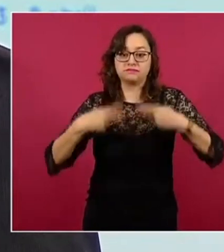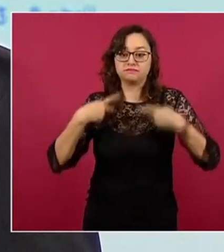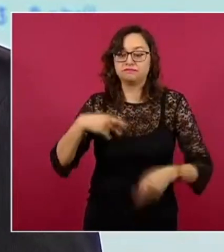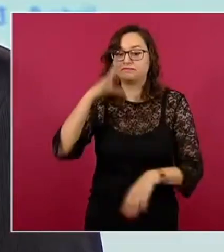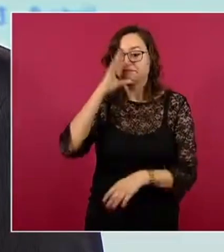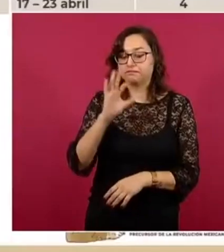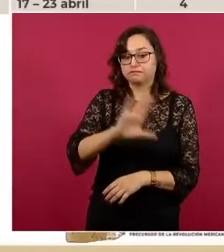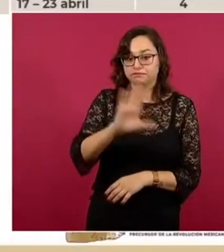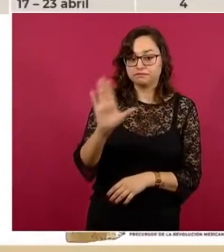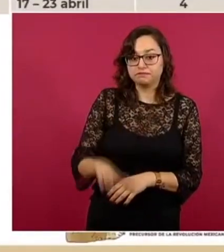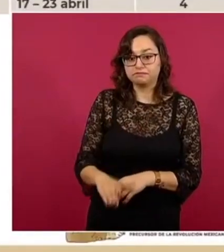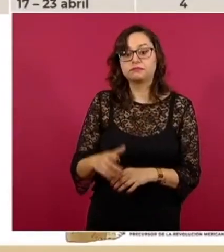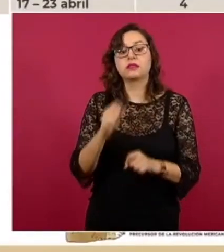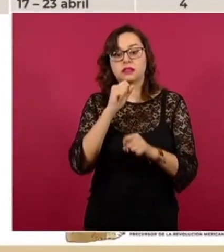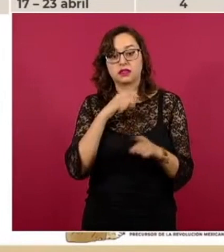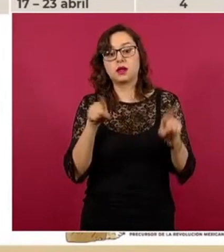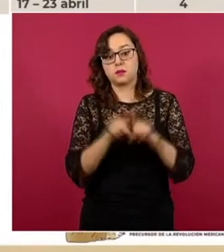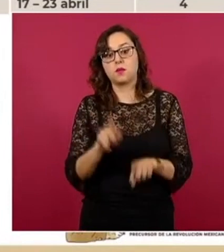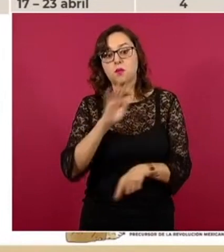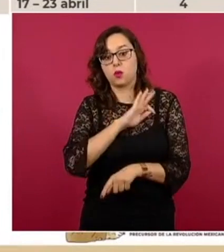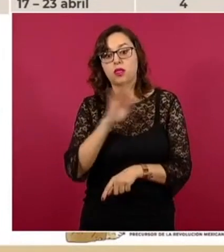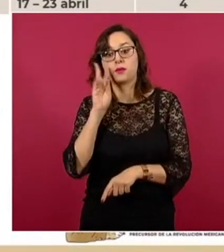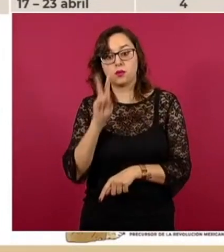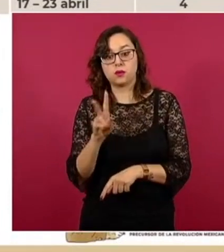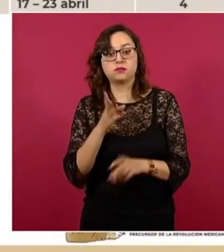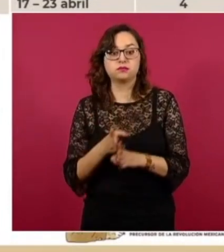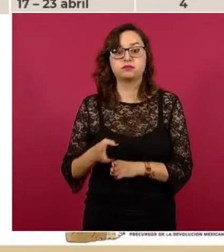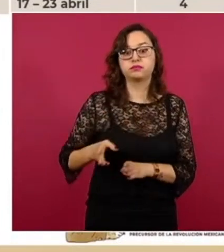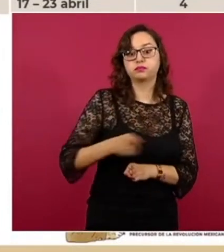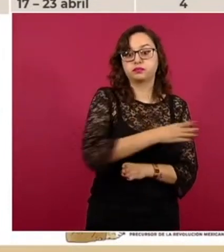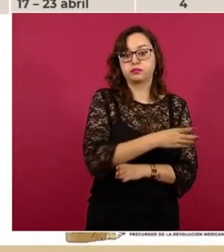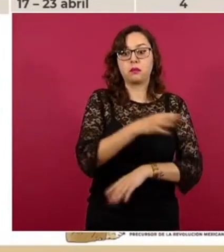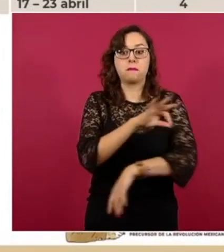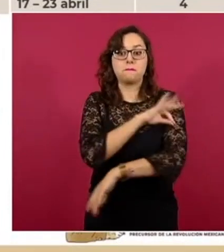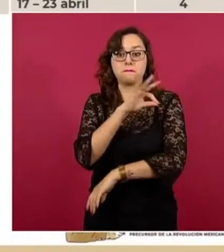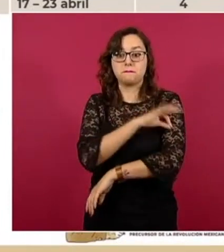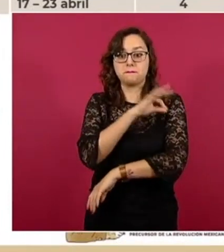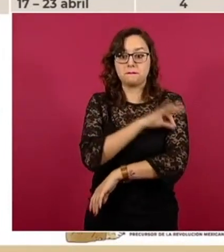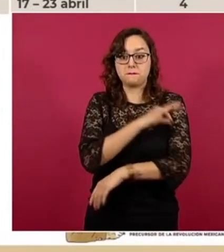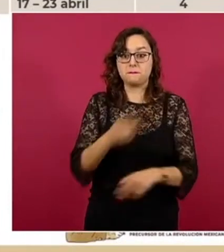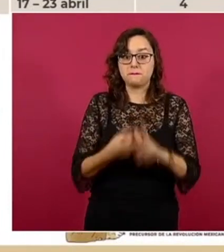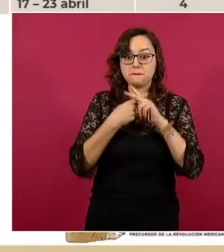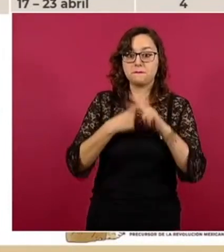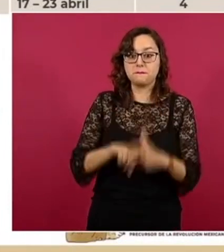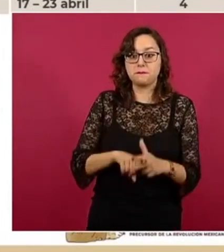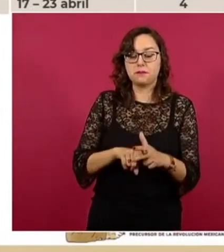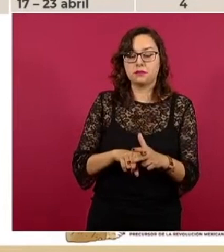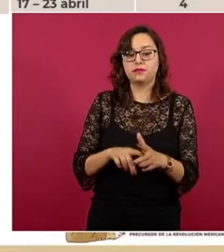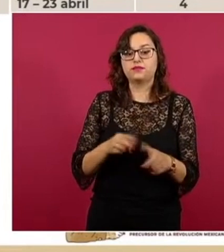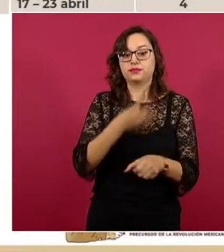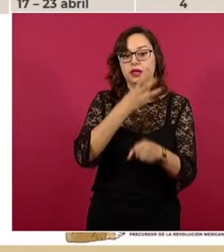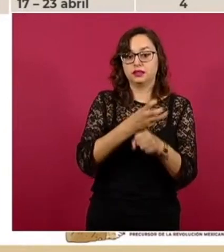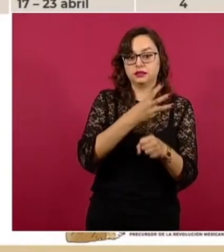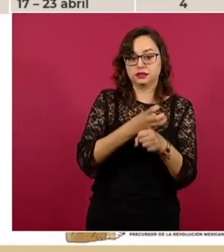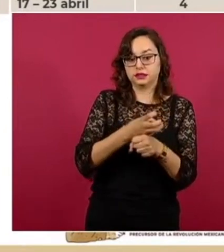Y lo que vemos también es esta característica de que una vez que empezamos a vacunar, logramos llegar a la tercera